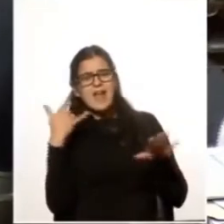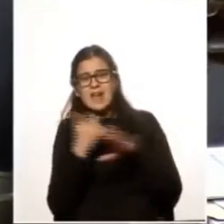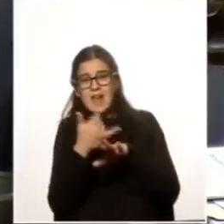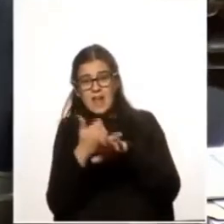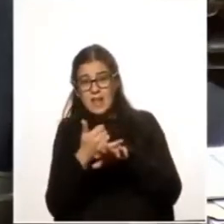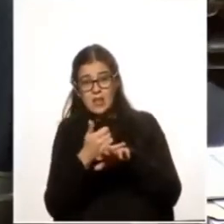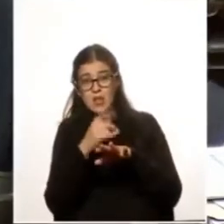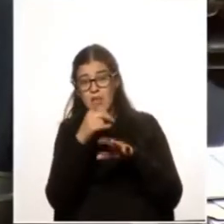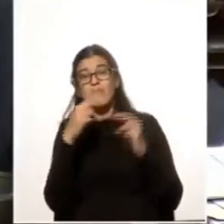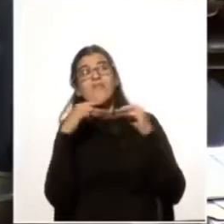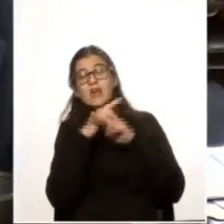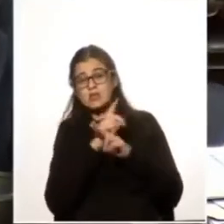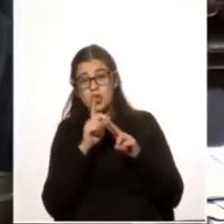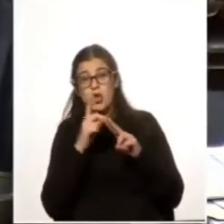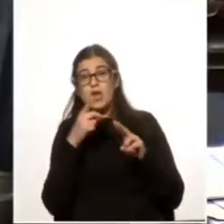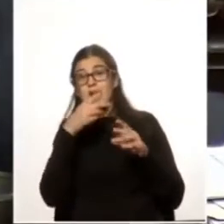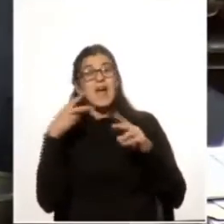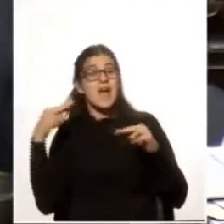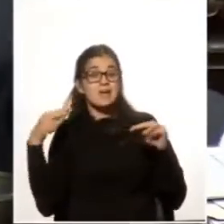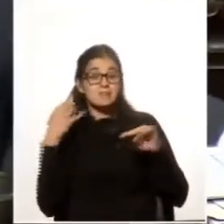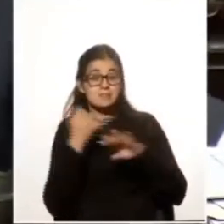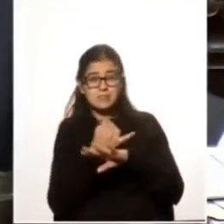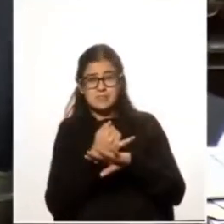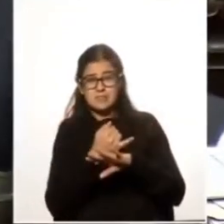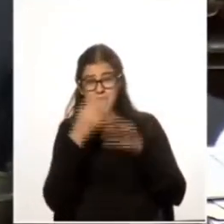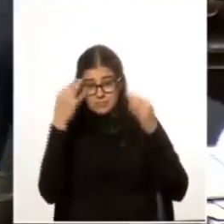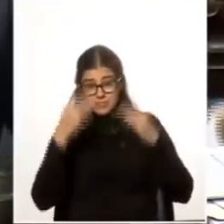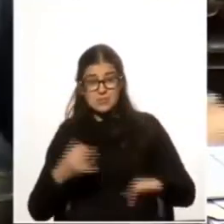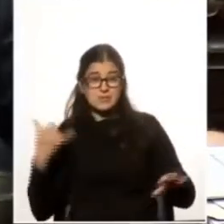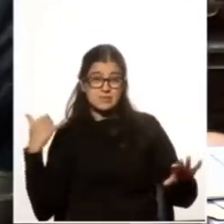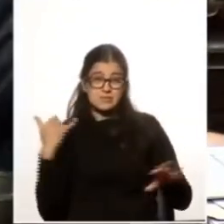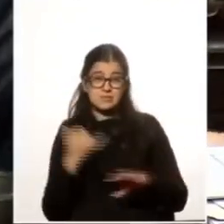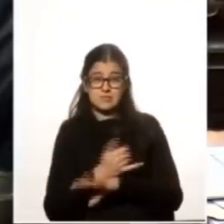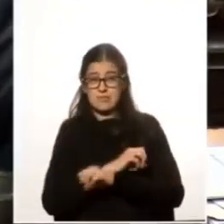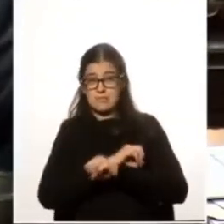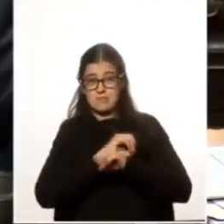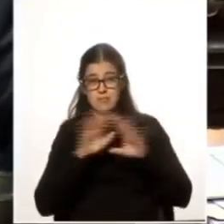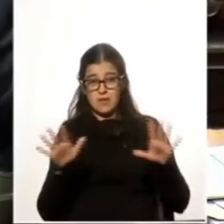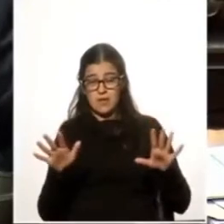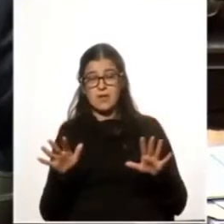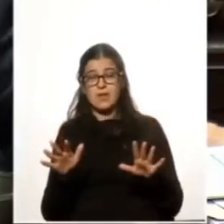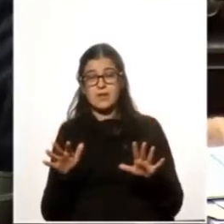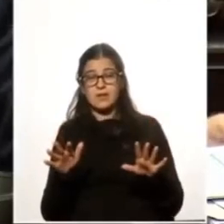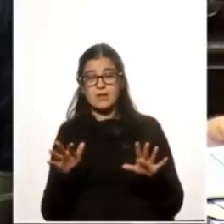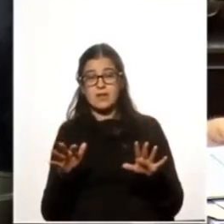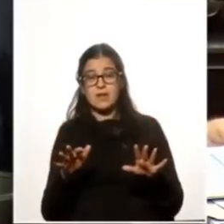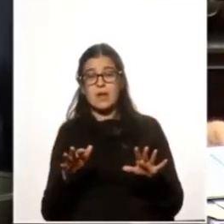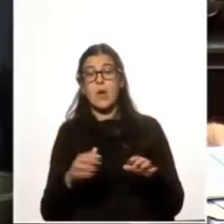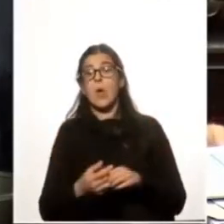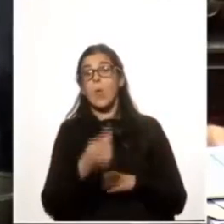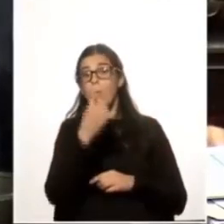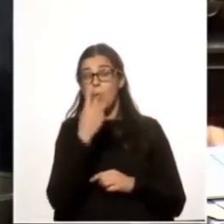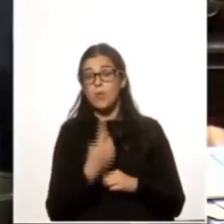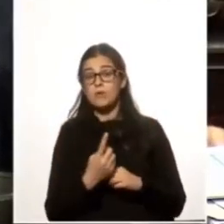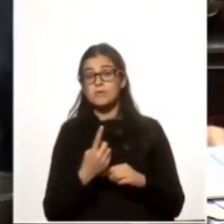Retiro lo falso. Es errado. Profundamente errado. Uno.